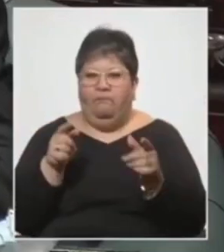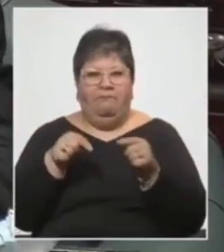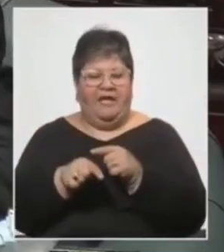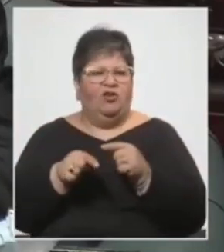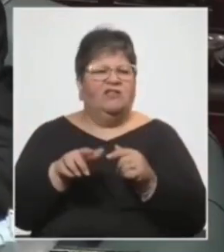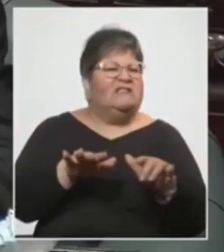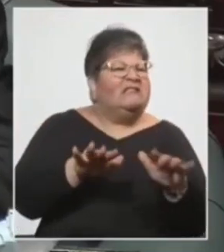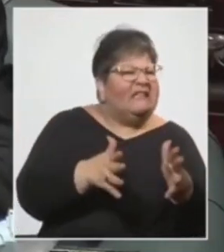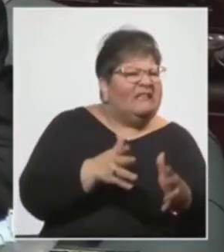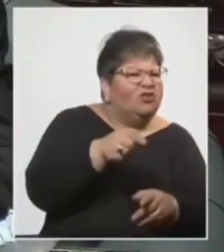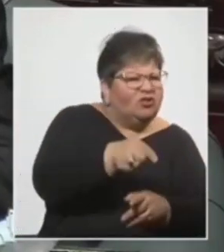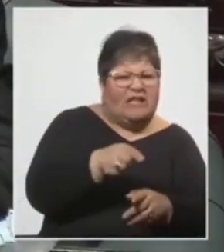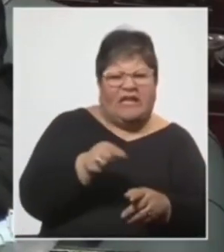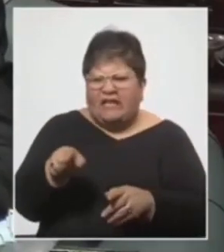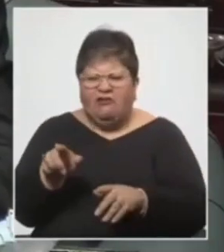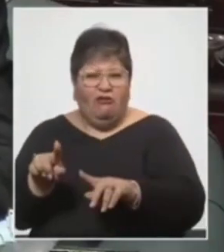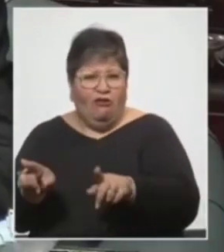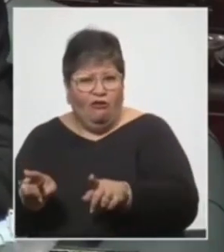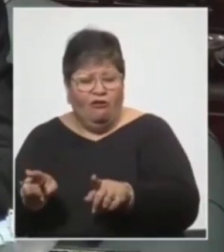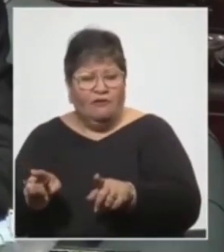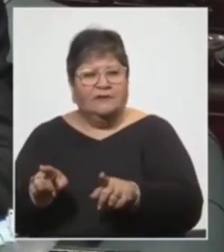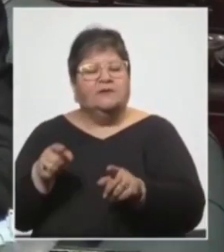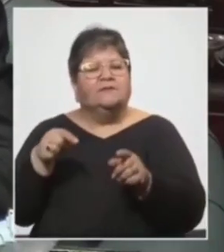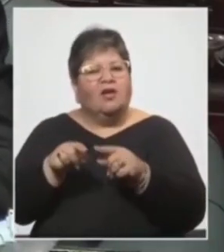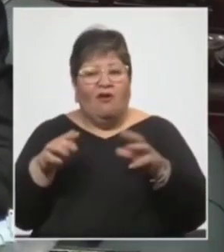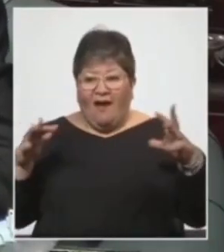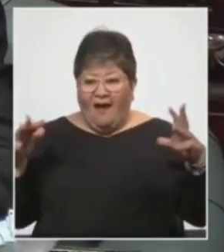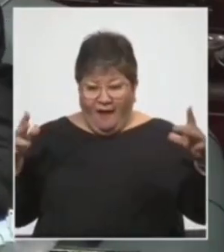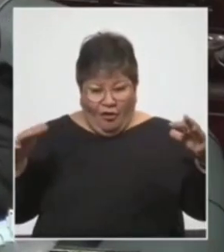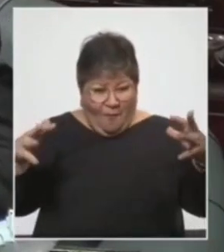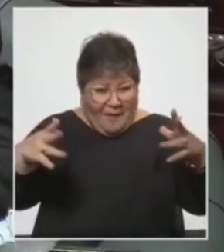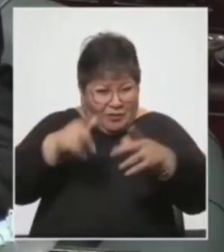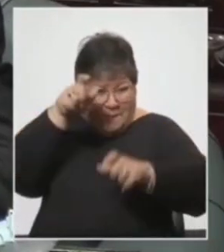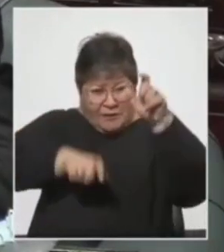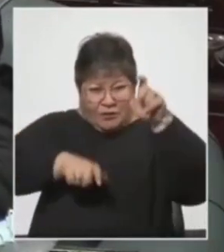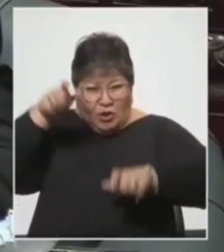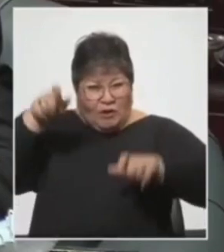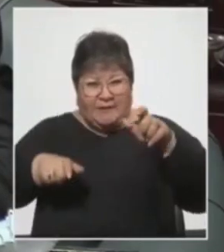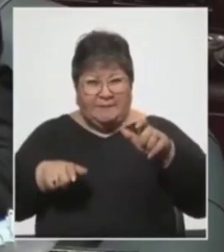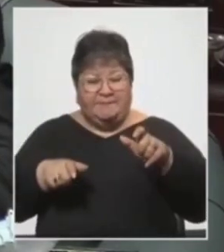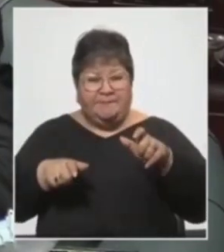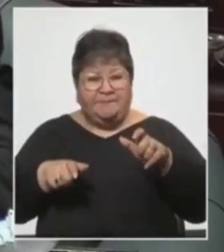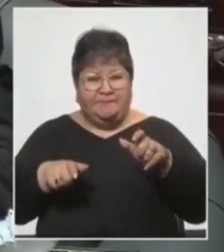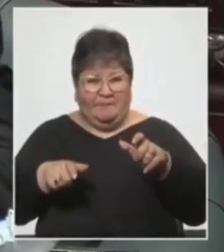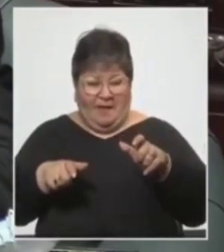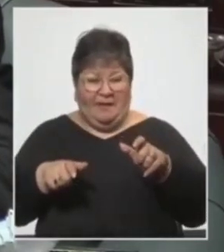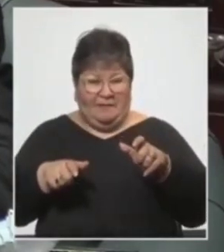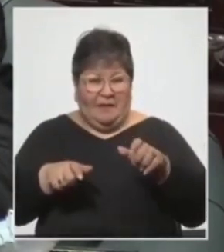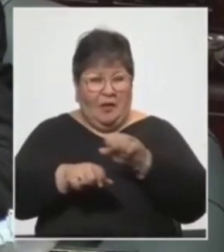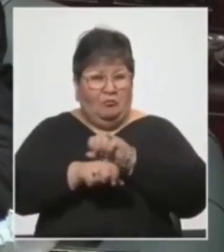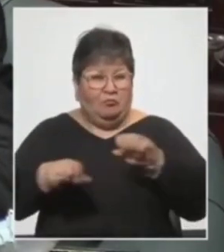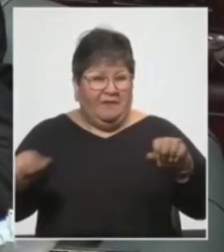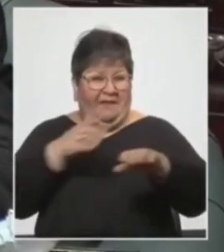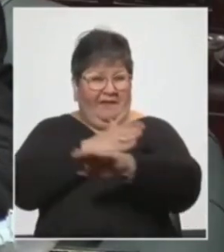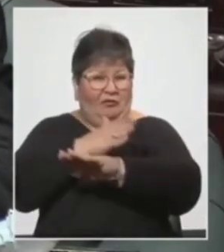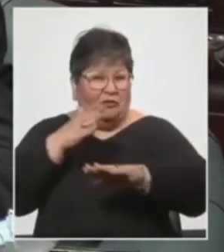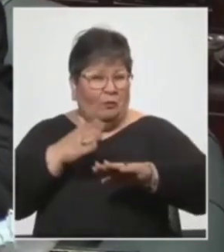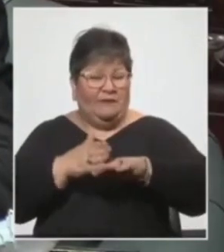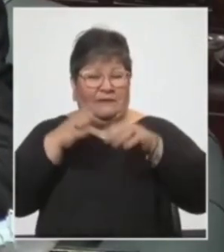aglomeración, es que la aglomeración tenga o genere riesgos sanitarios.